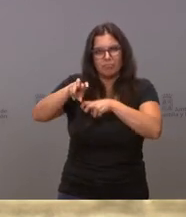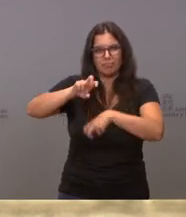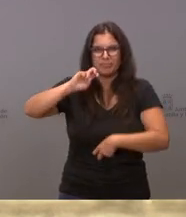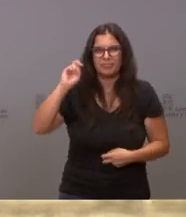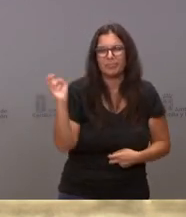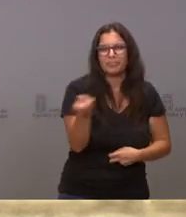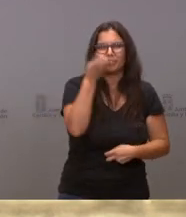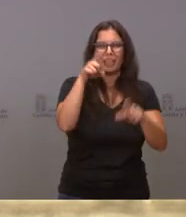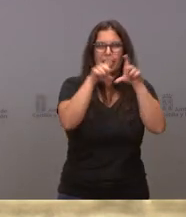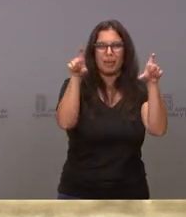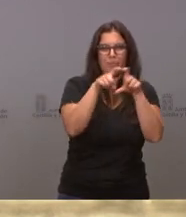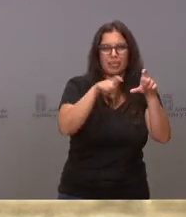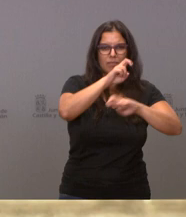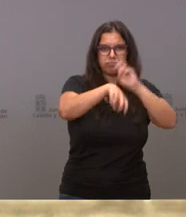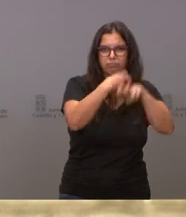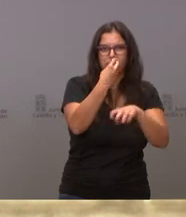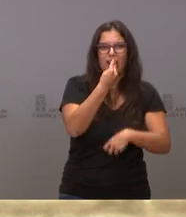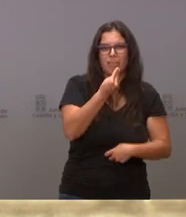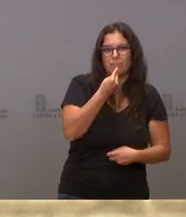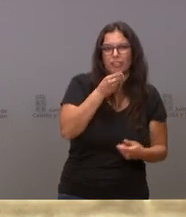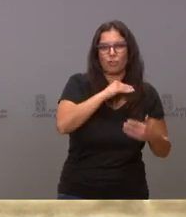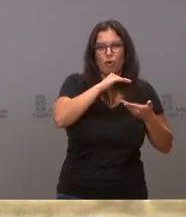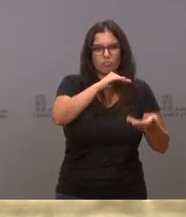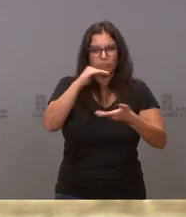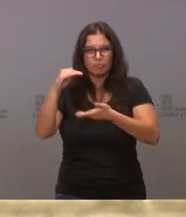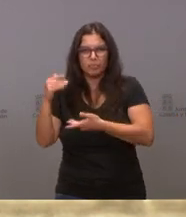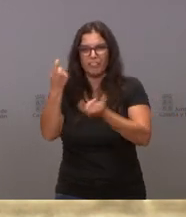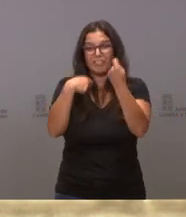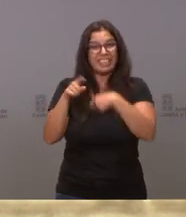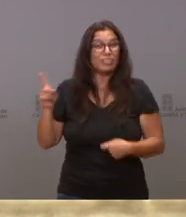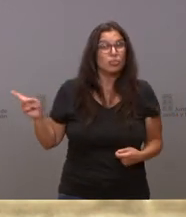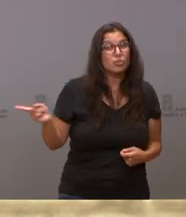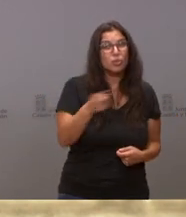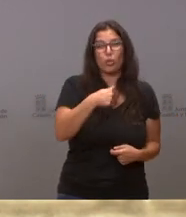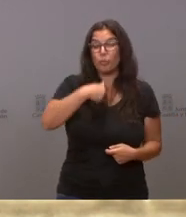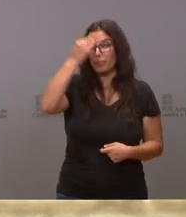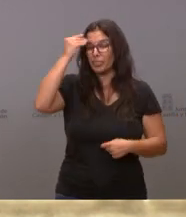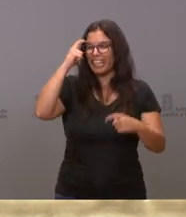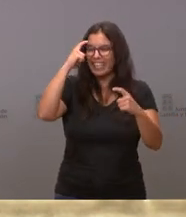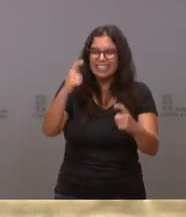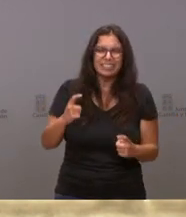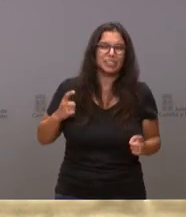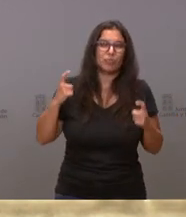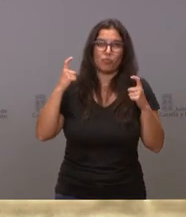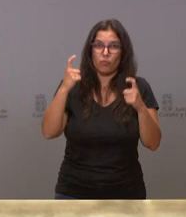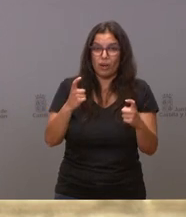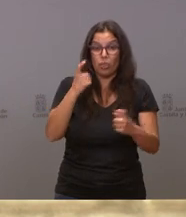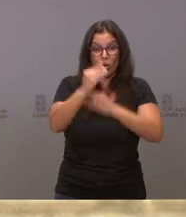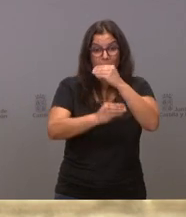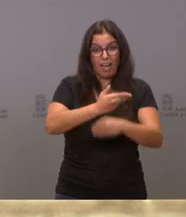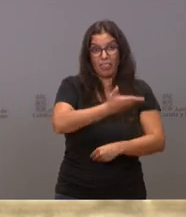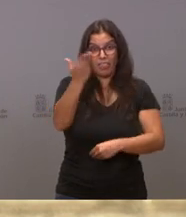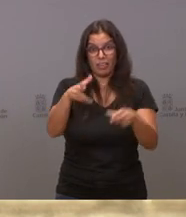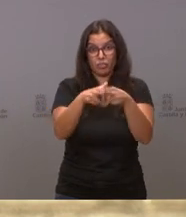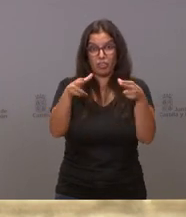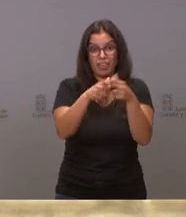transformación, de distribución y también de venta. En fin, yo creo que el esfuerzo que ha hecho la sociedad de Castilla